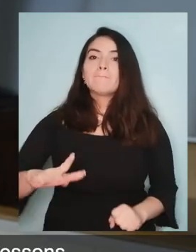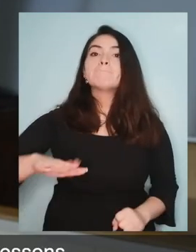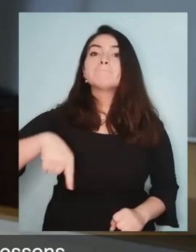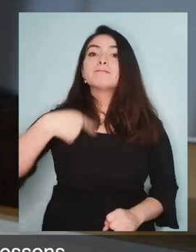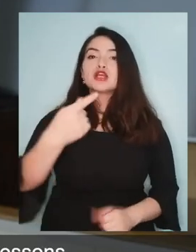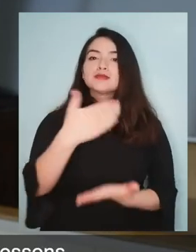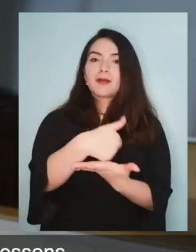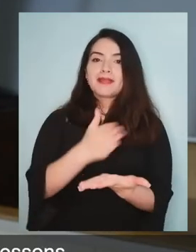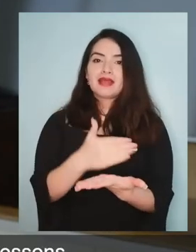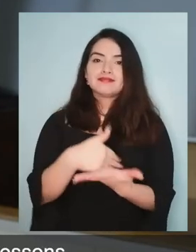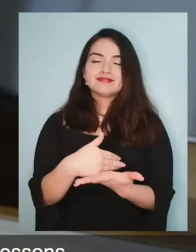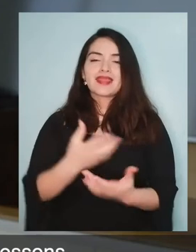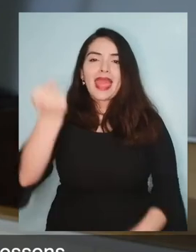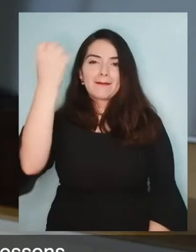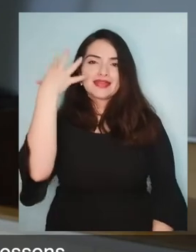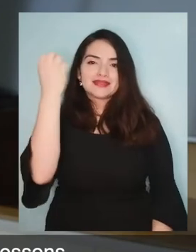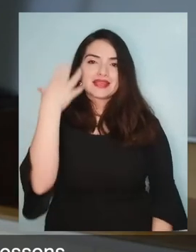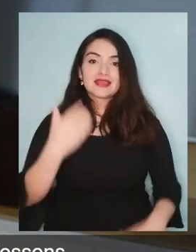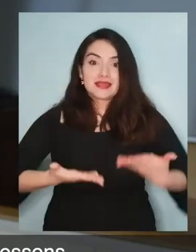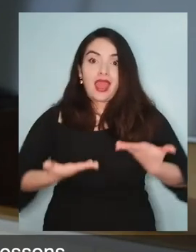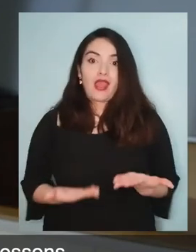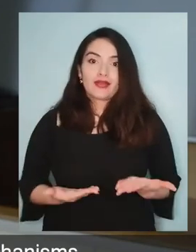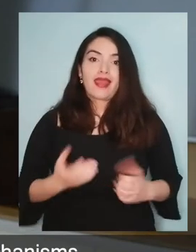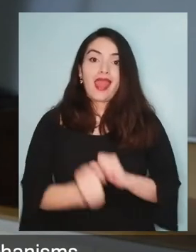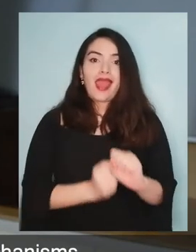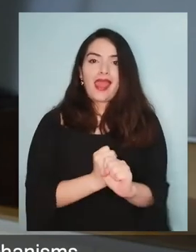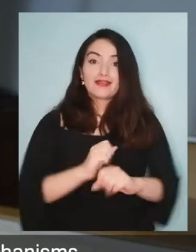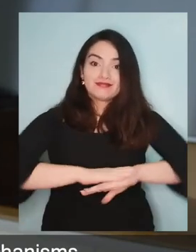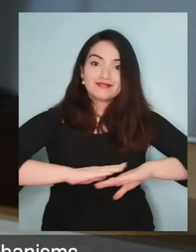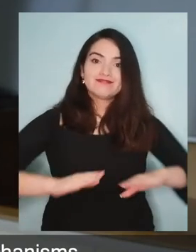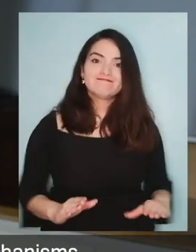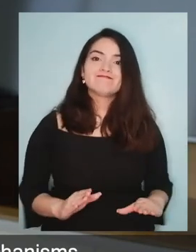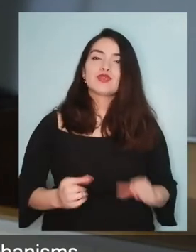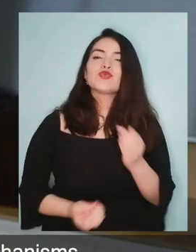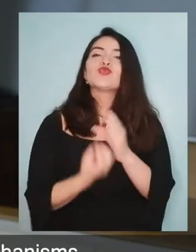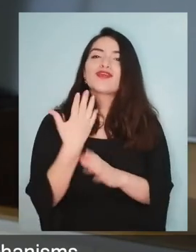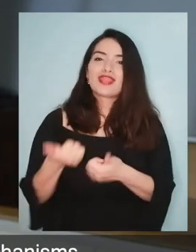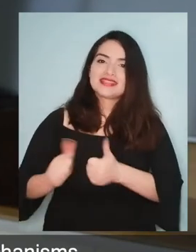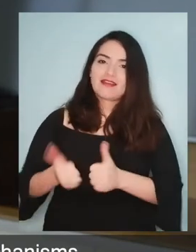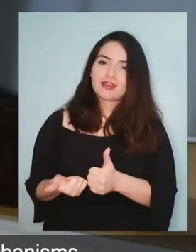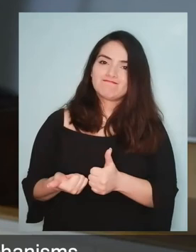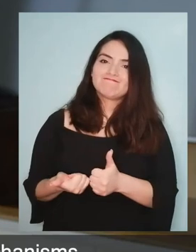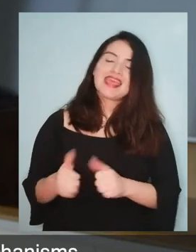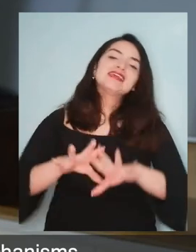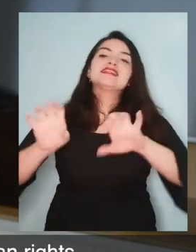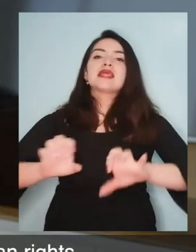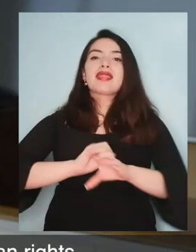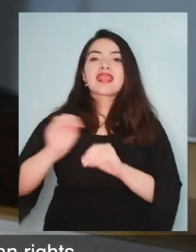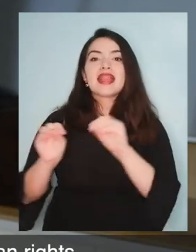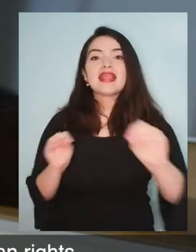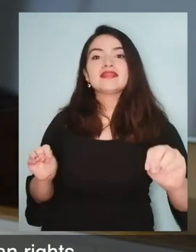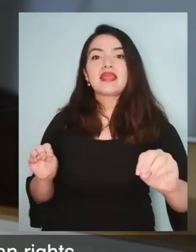compromiso es llevar a cabo el próximo Plan Estratégico con los aprendizajes evidenciados a partir del año que concluye, levantando los nuevos